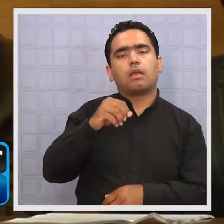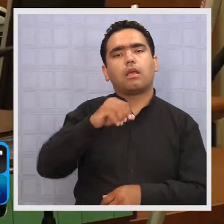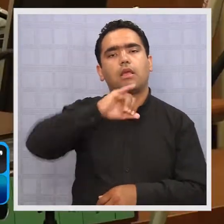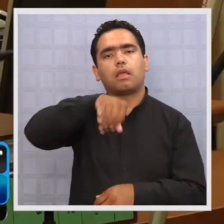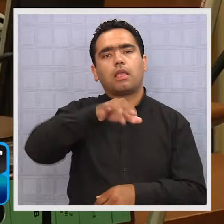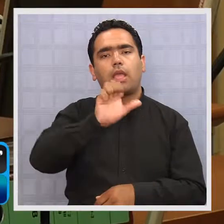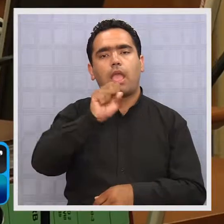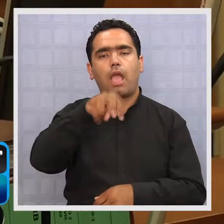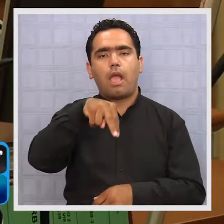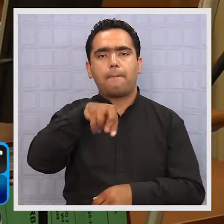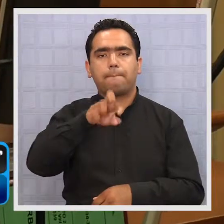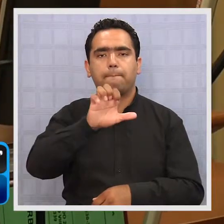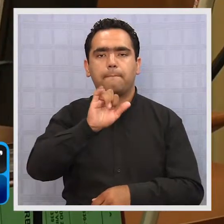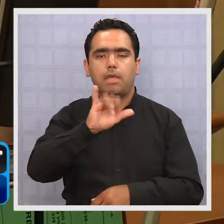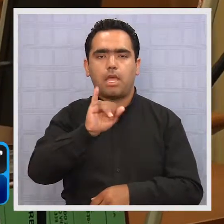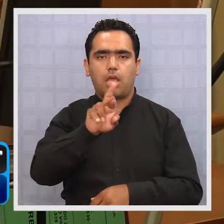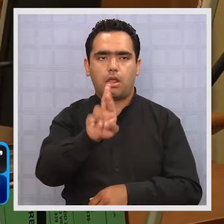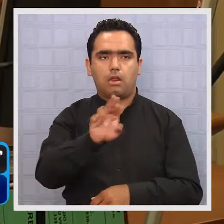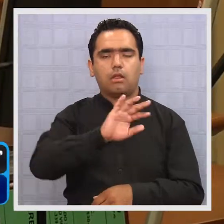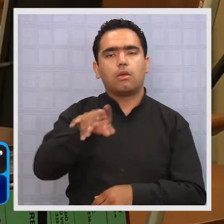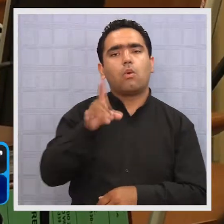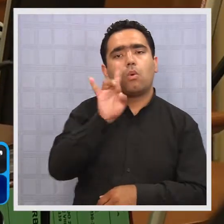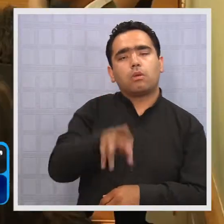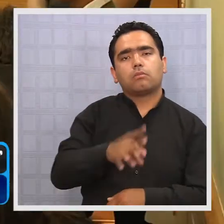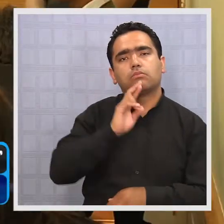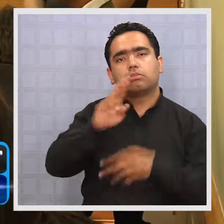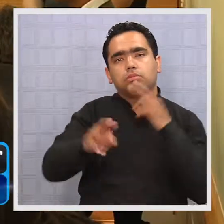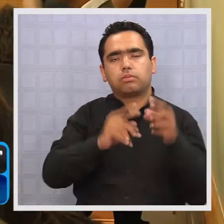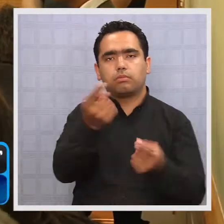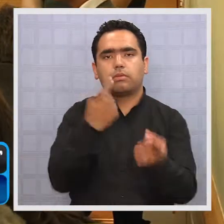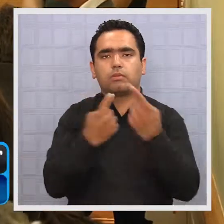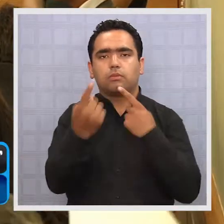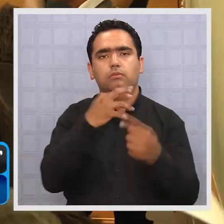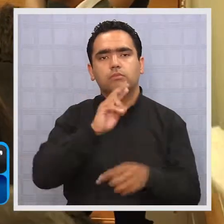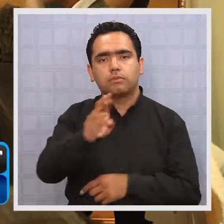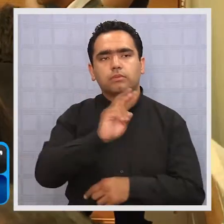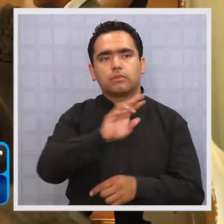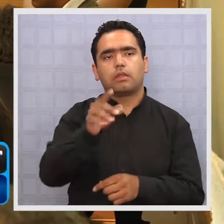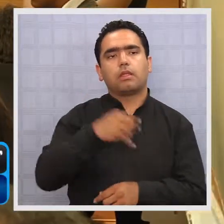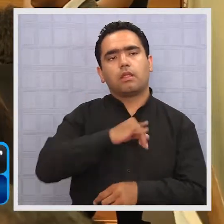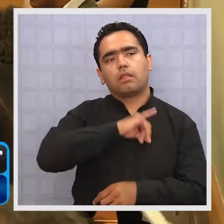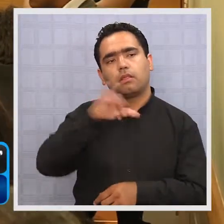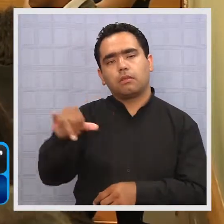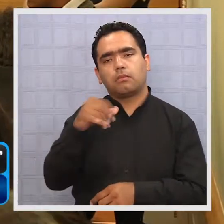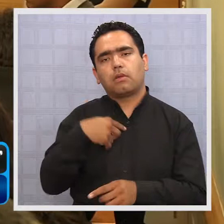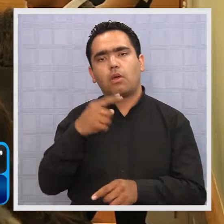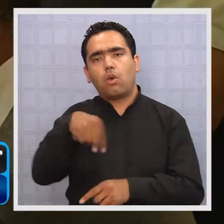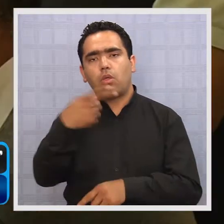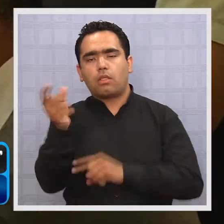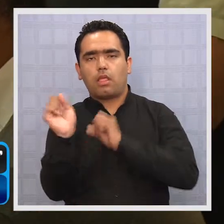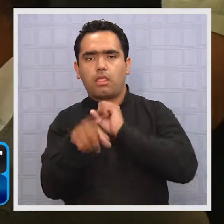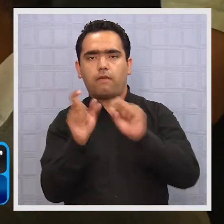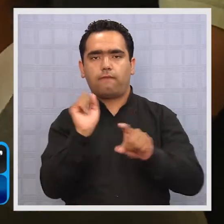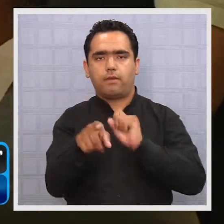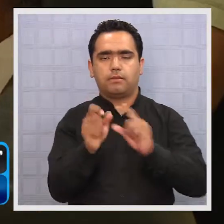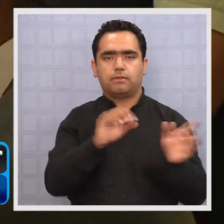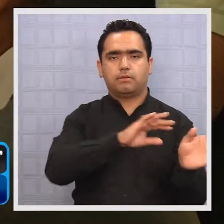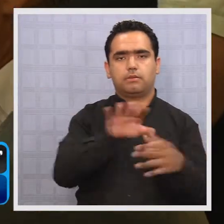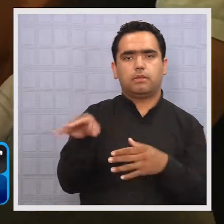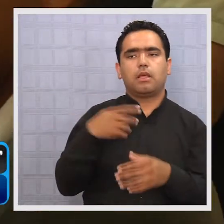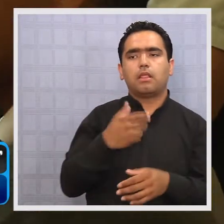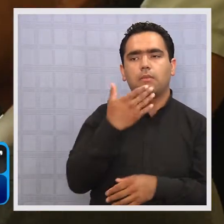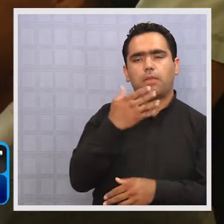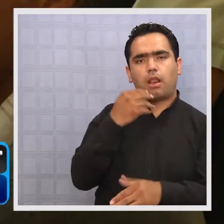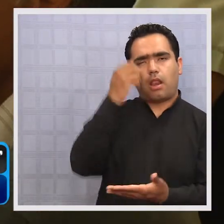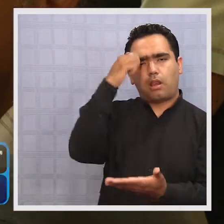quien ha debido responder el contrainterrogatorio de la Fiscalía y posteriormente el de los creyentes y las otras defensas. El Ministerio Público